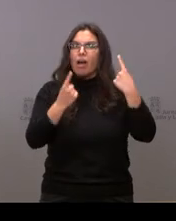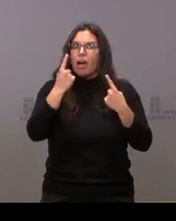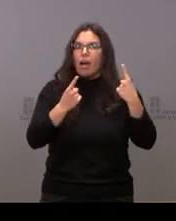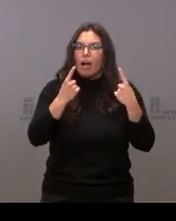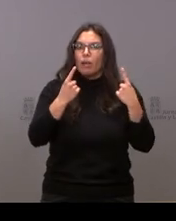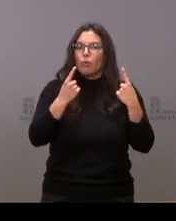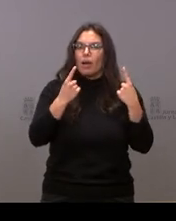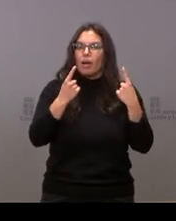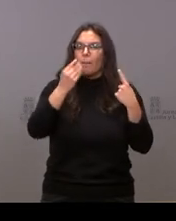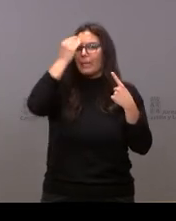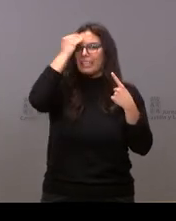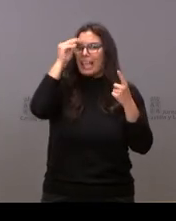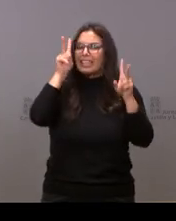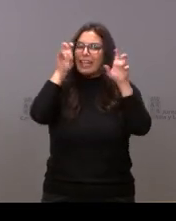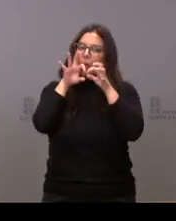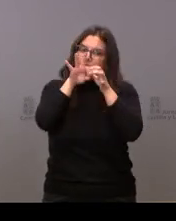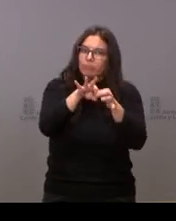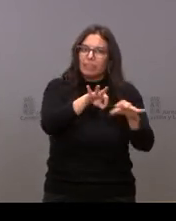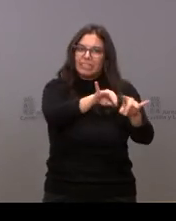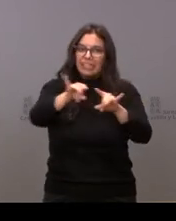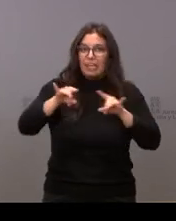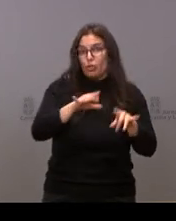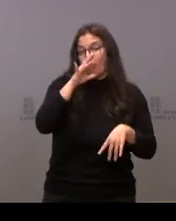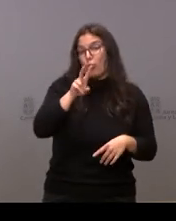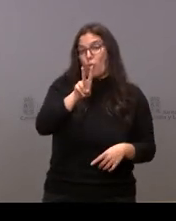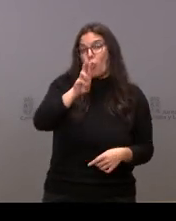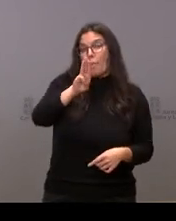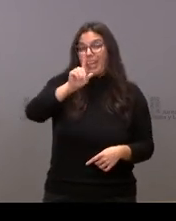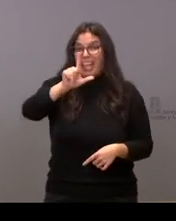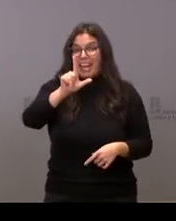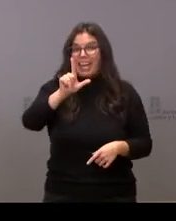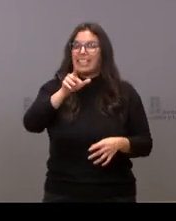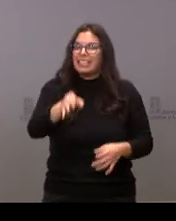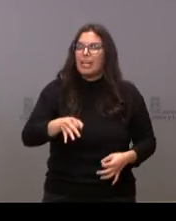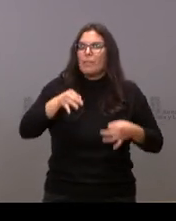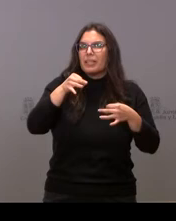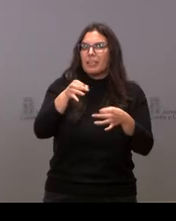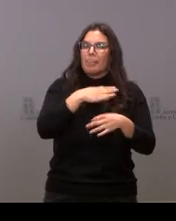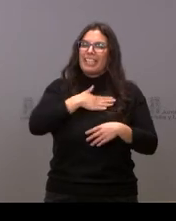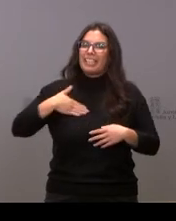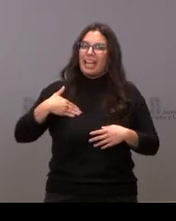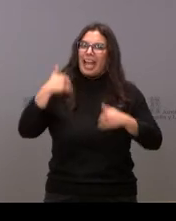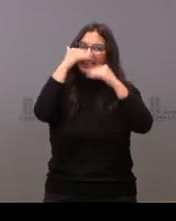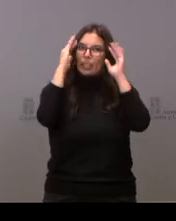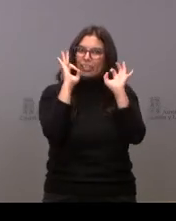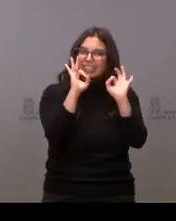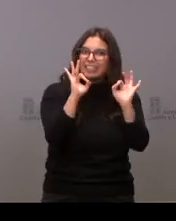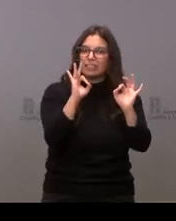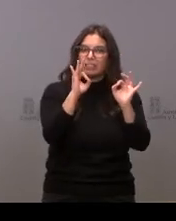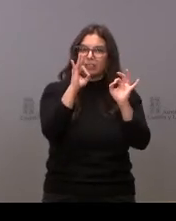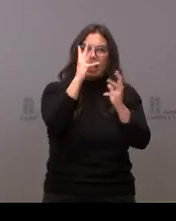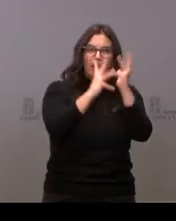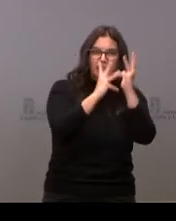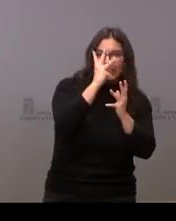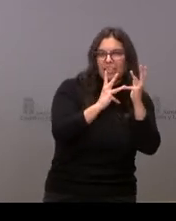territorial. Porque tiene sabido que UPL siempre defiende un trato específico, administrativo y políticamente